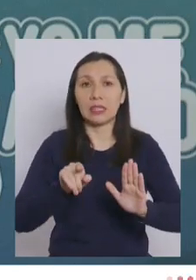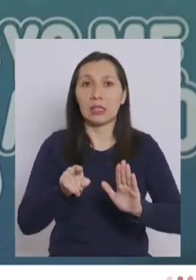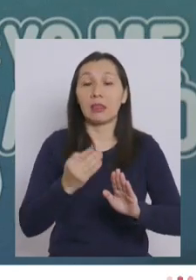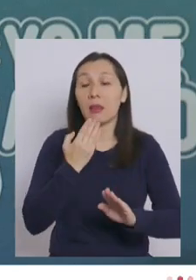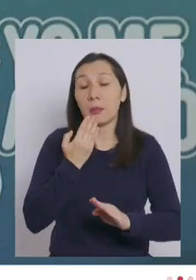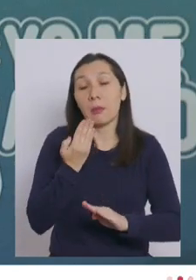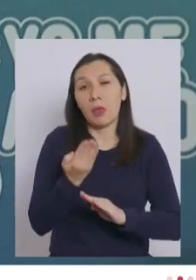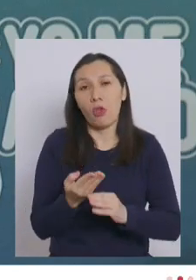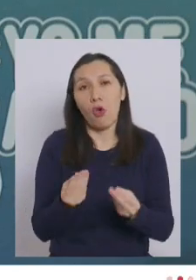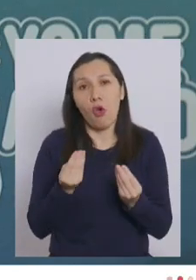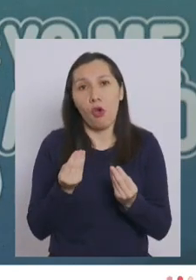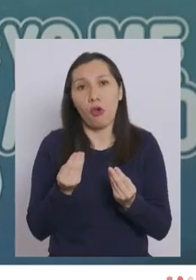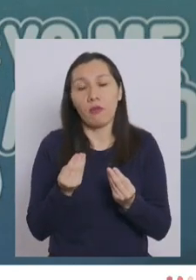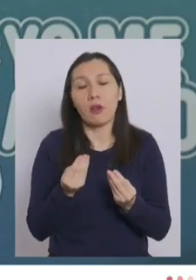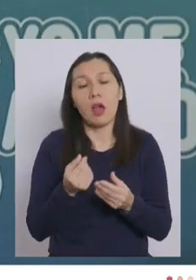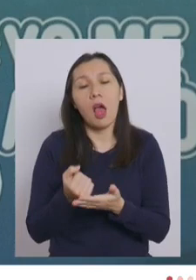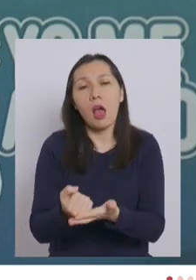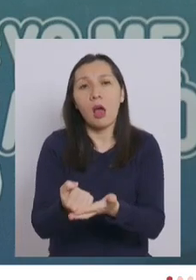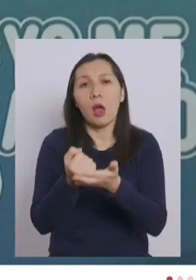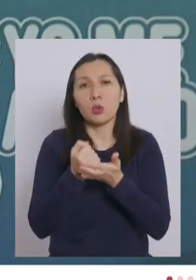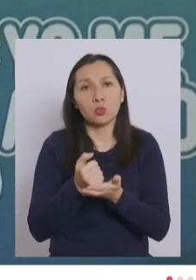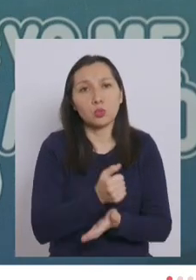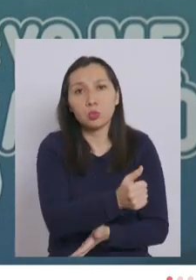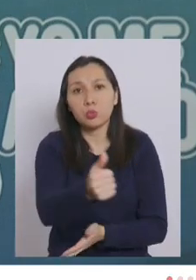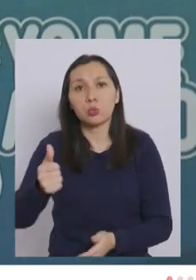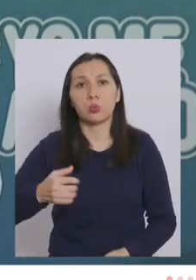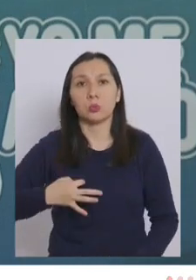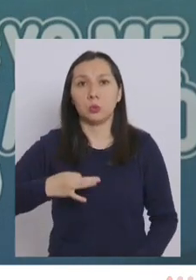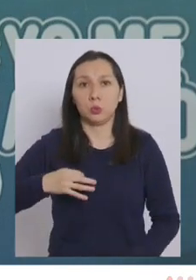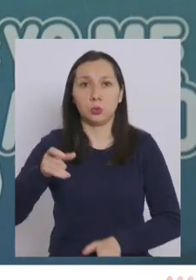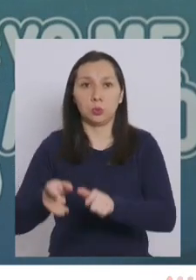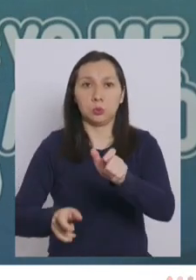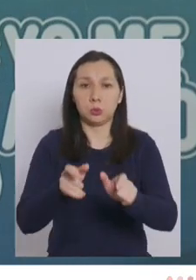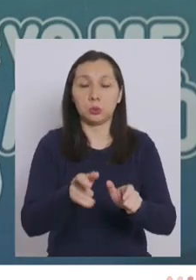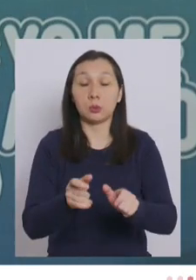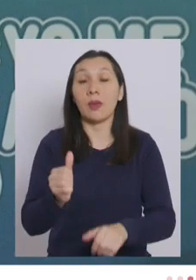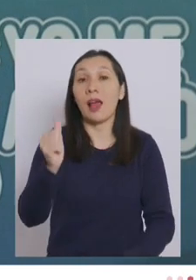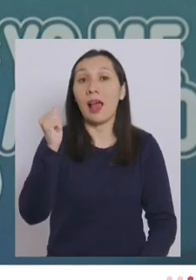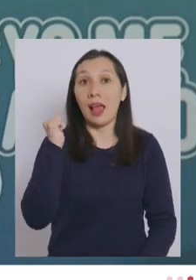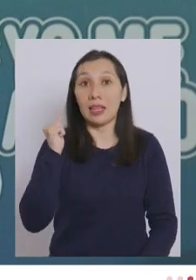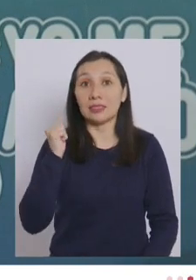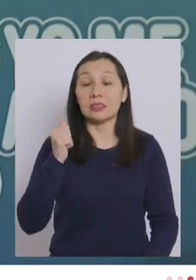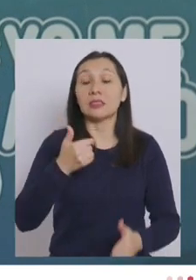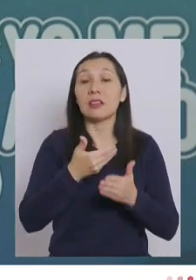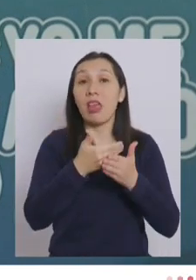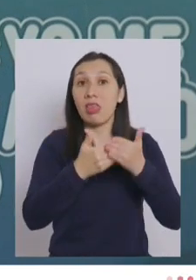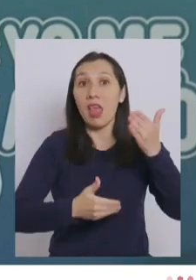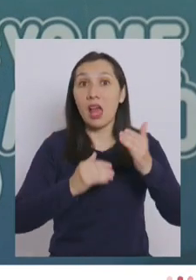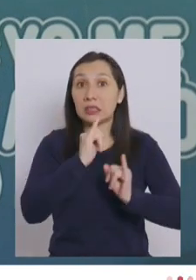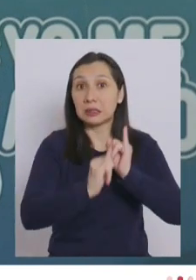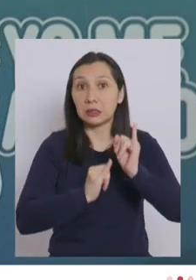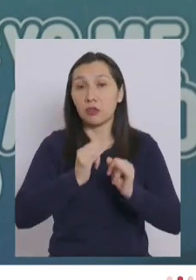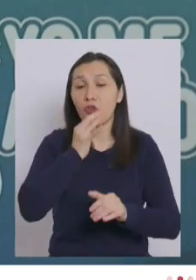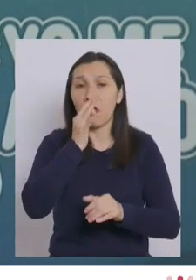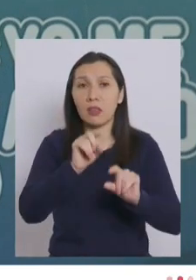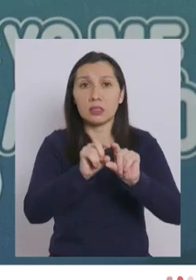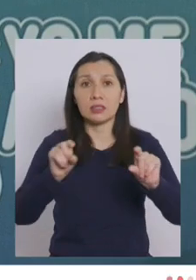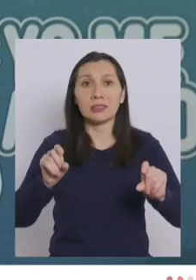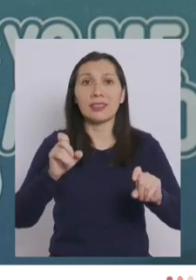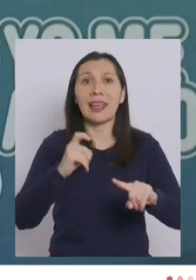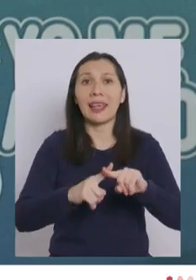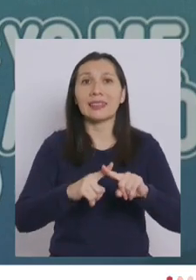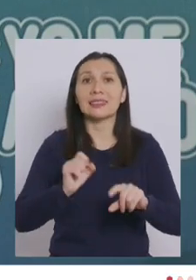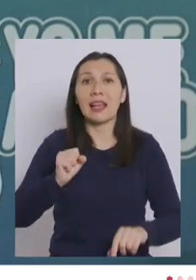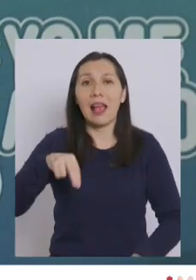pedir, obviamente, la cooperación de toda la ciudadanía. Ayer, un diario electrónico, lo voy a nombrar, ex